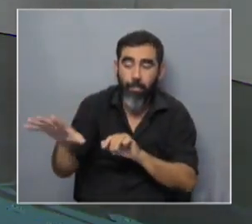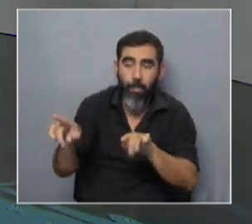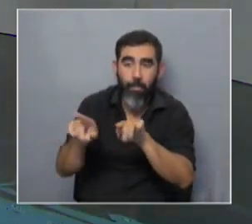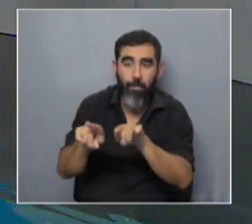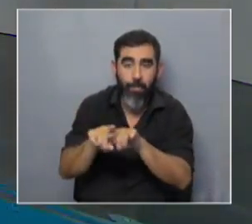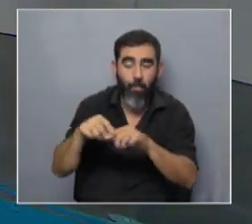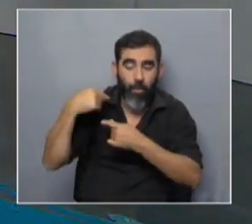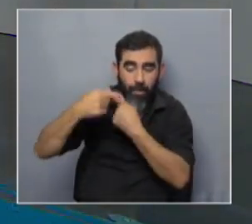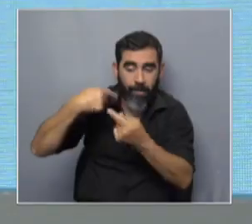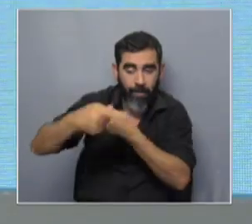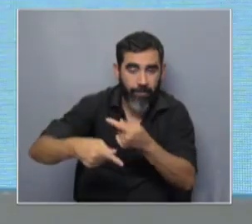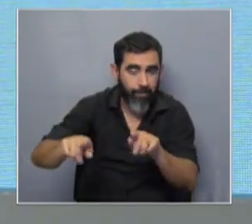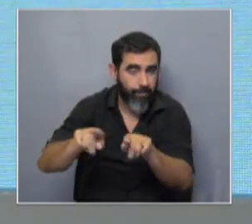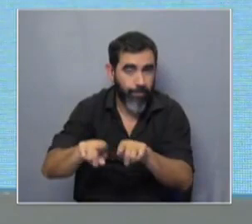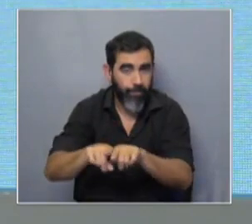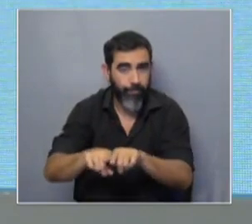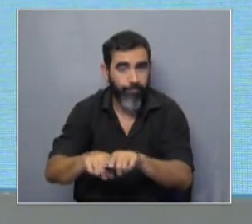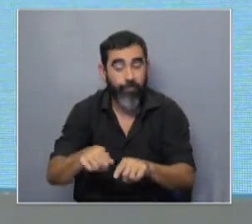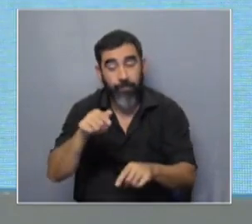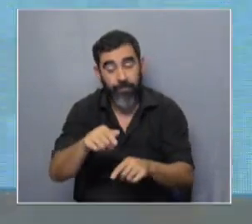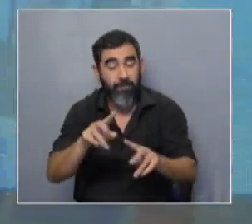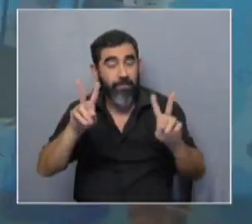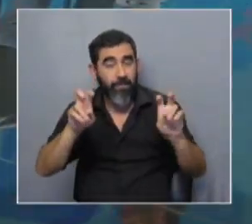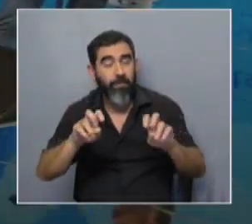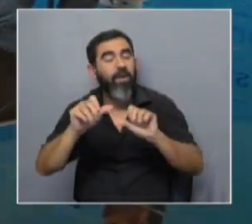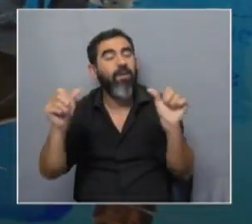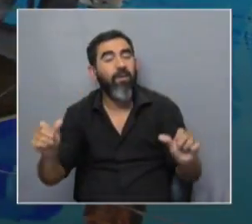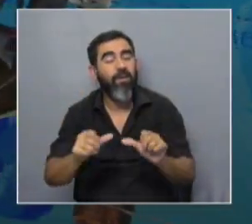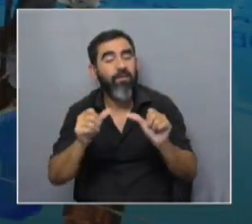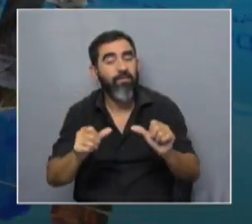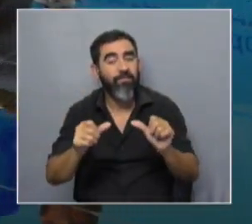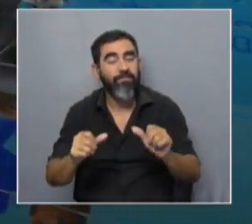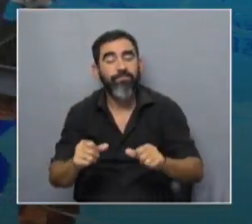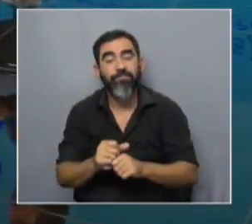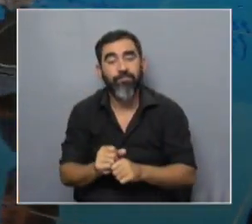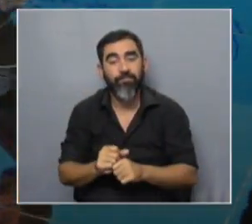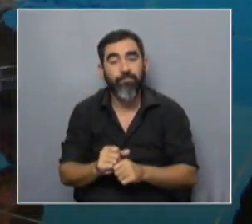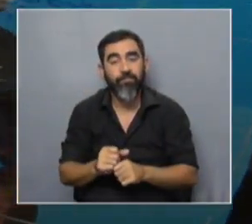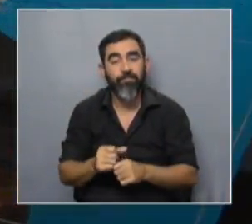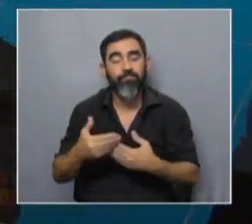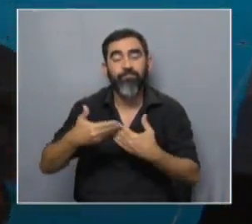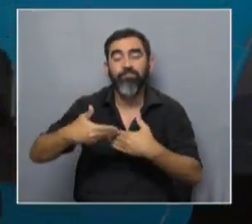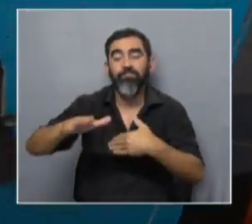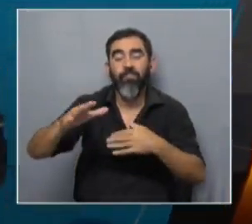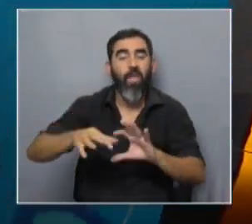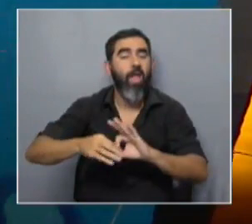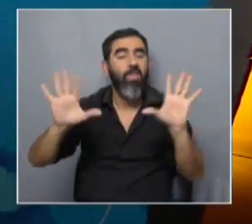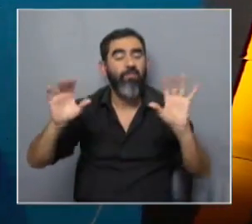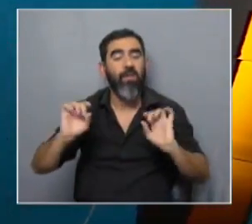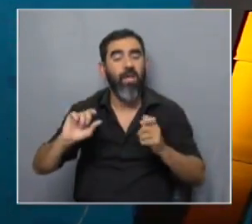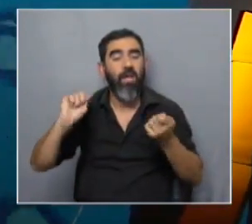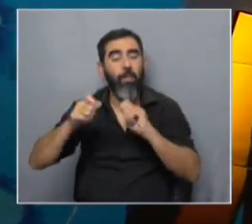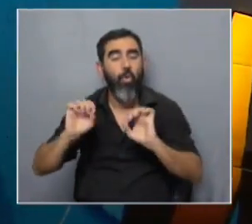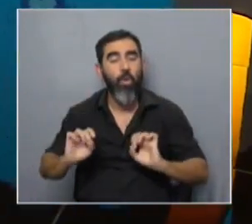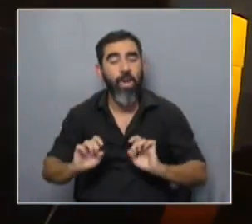estén en la dependencia. En este caso lo que haces es como bien dices en lugar de dejar totalmente al azar que esos cambios ocurran